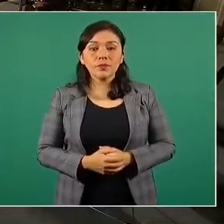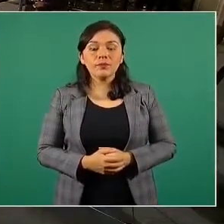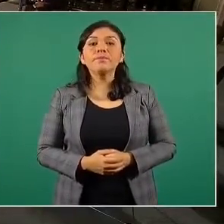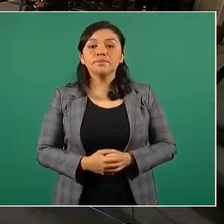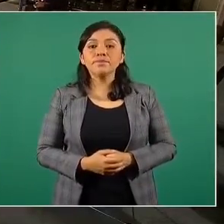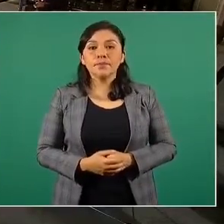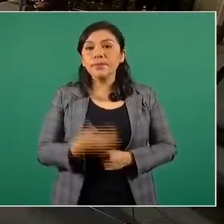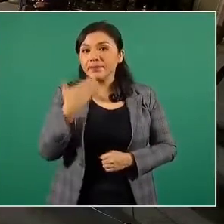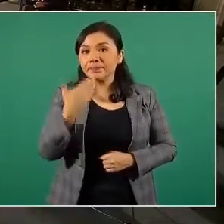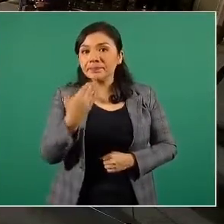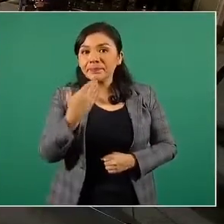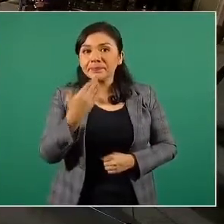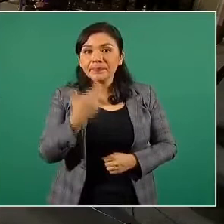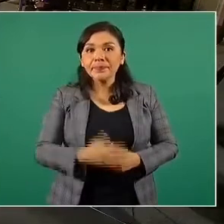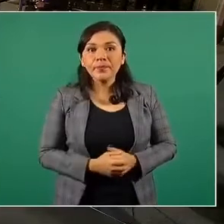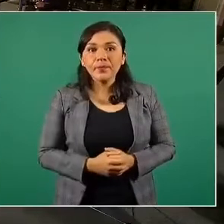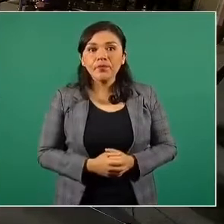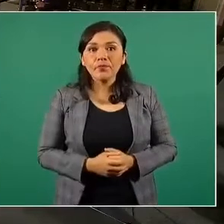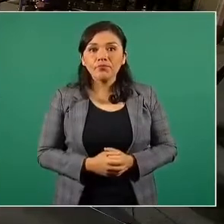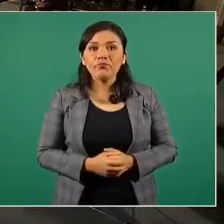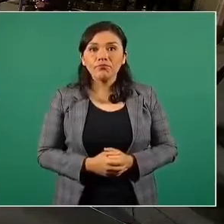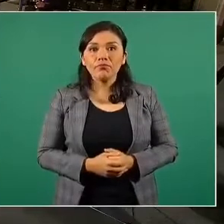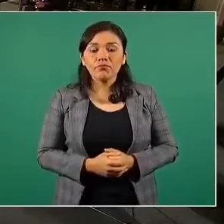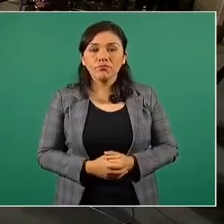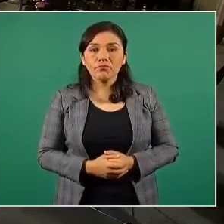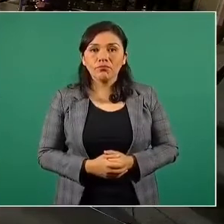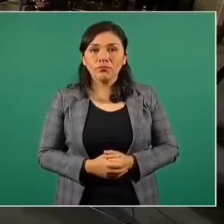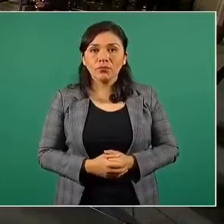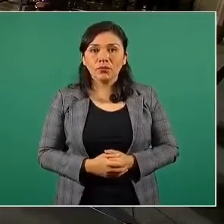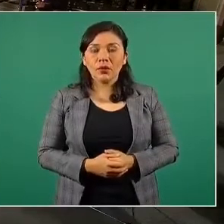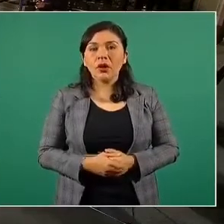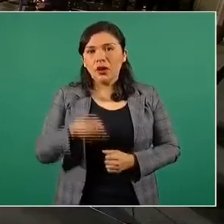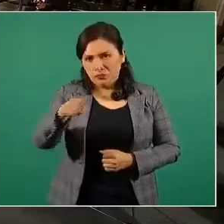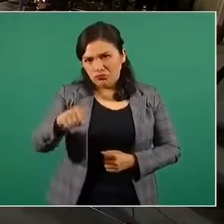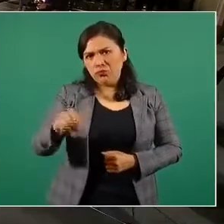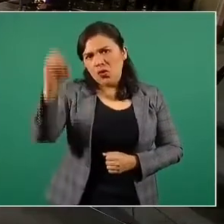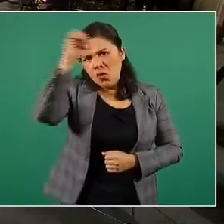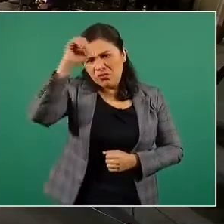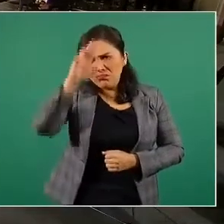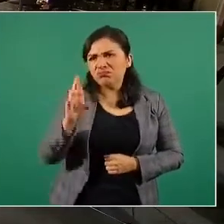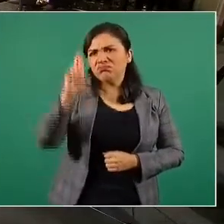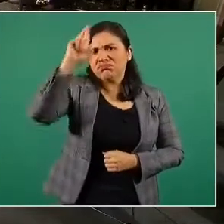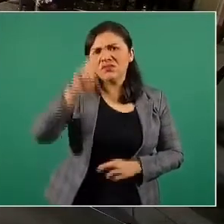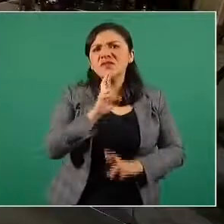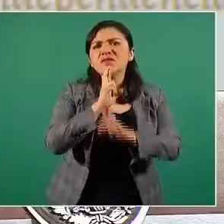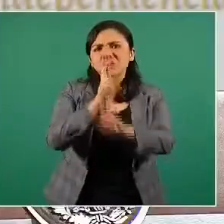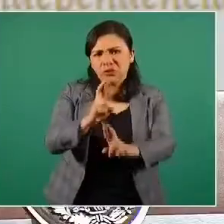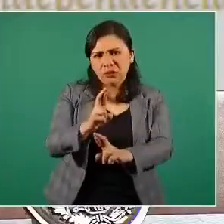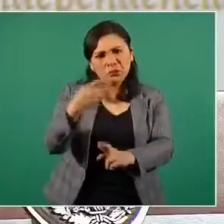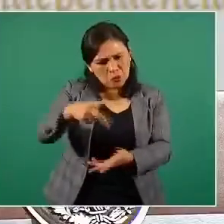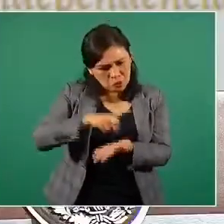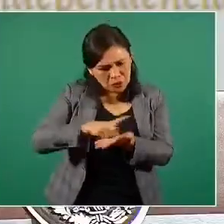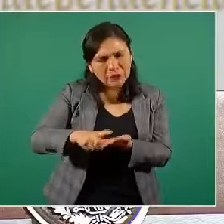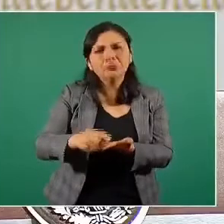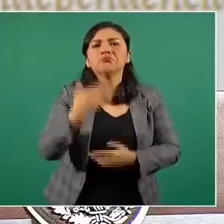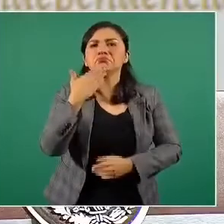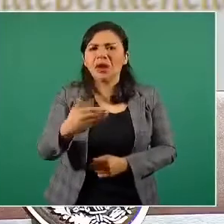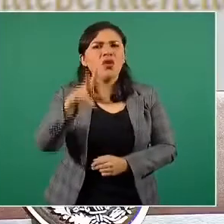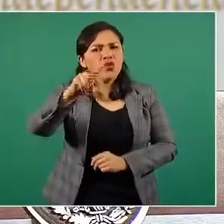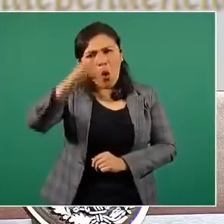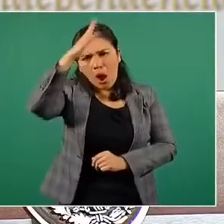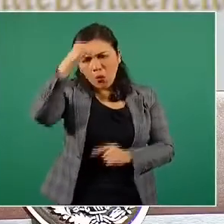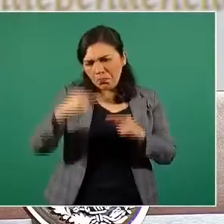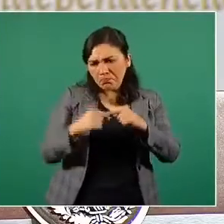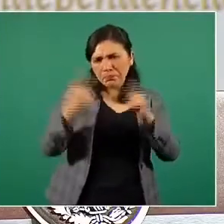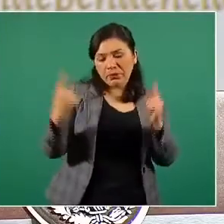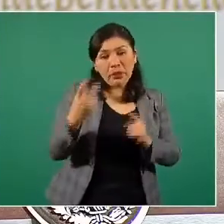ya se garantiza el derecho de réplica y también el derecho a disentir, que